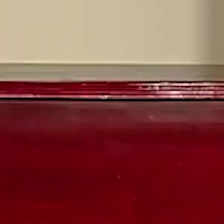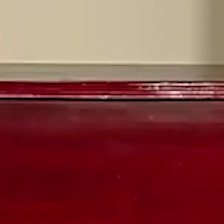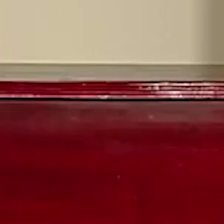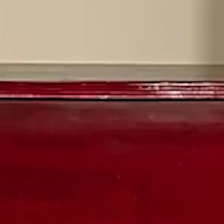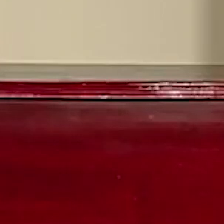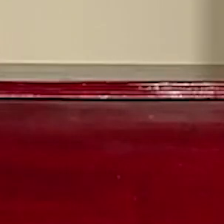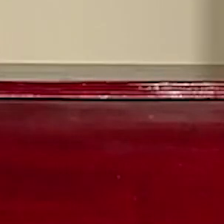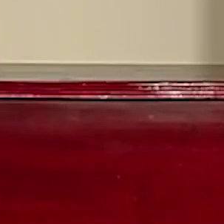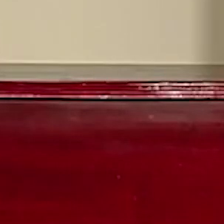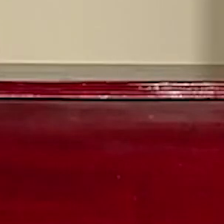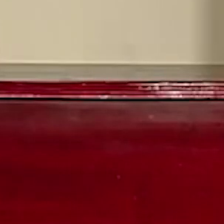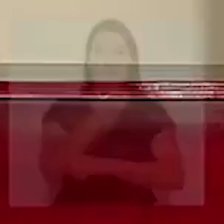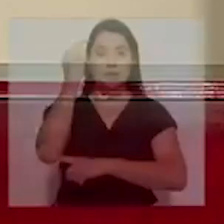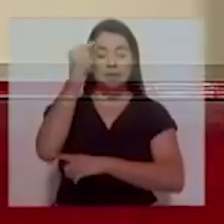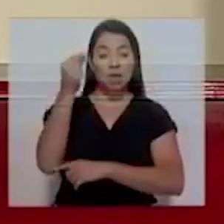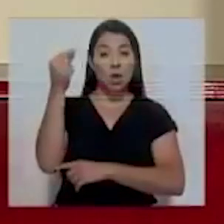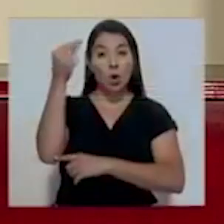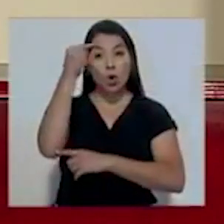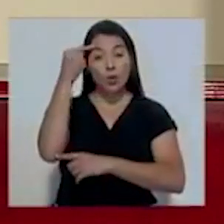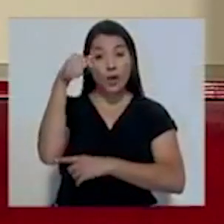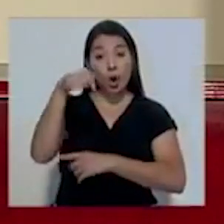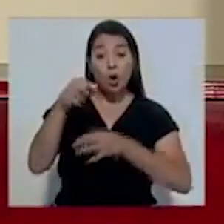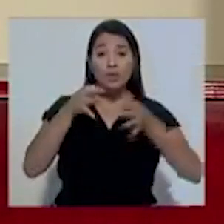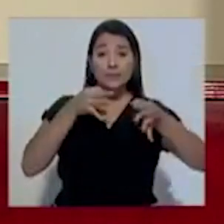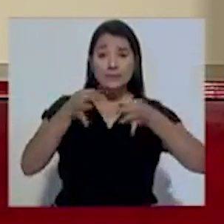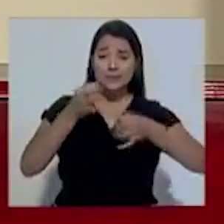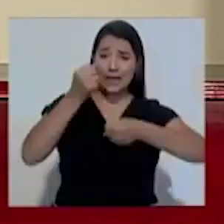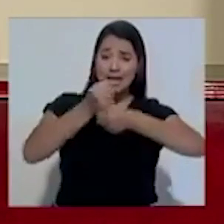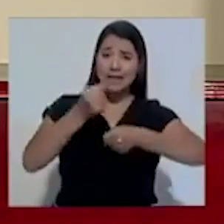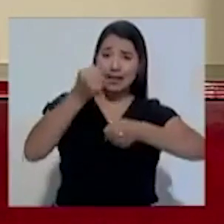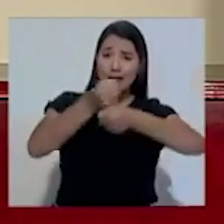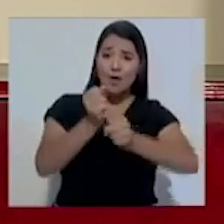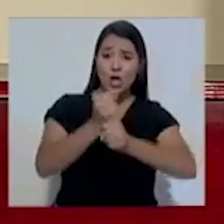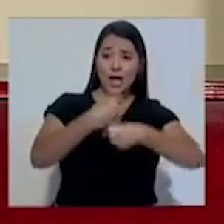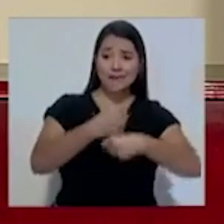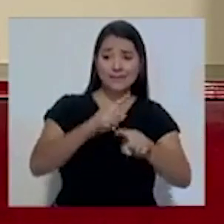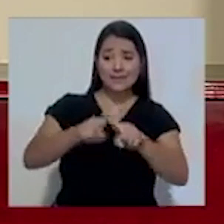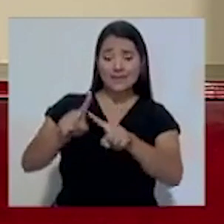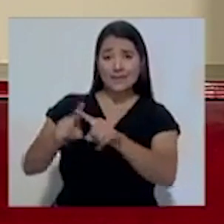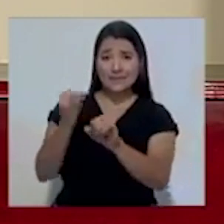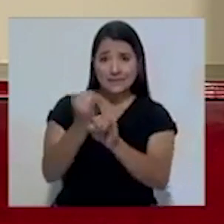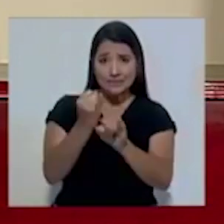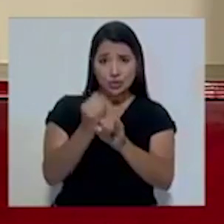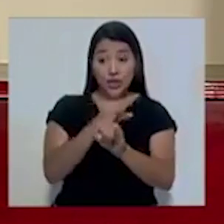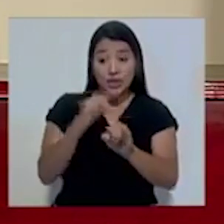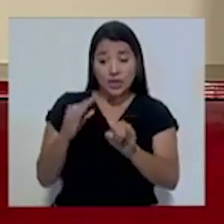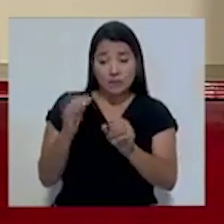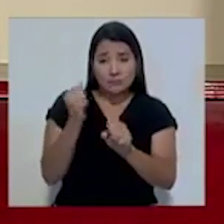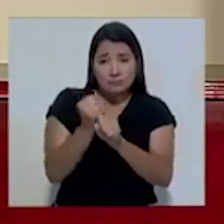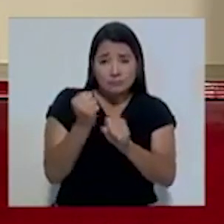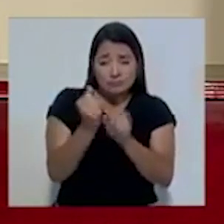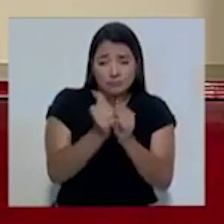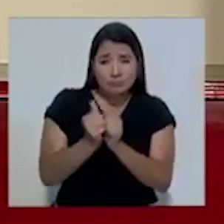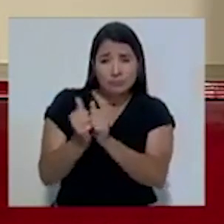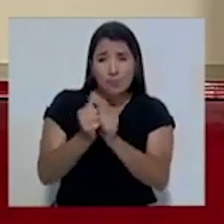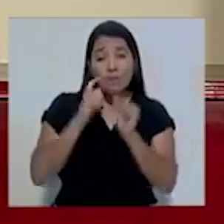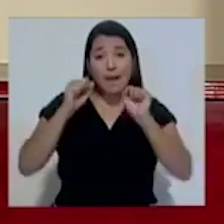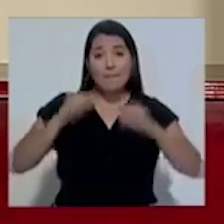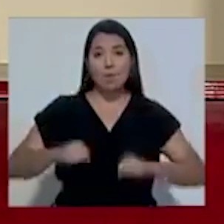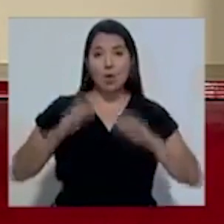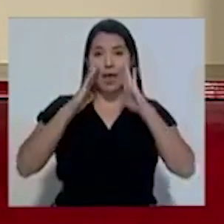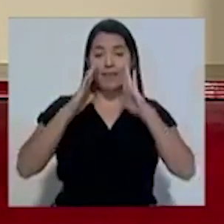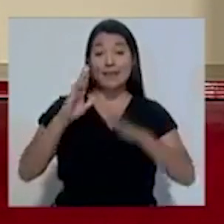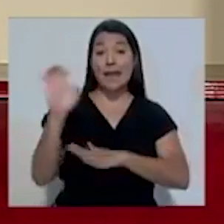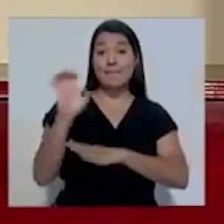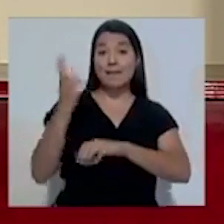en donde las autoridades de gobierno detallan el trabajo interinstitucional y los esfuerzos conjuntos que se realizan para atender la emergencia nacional